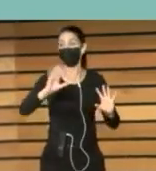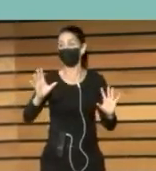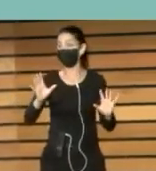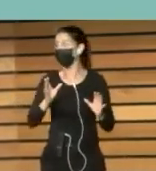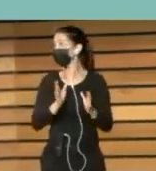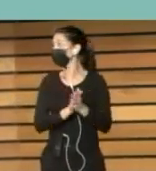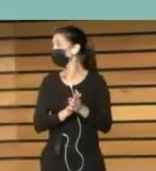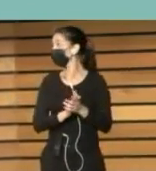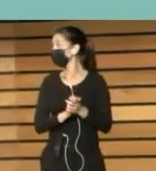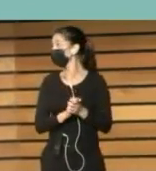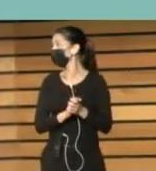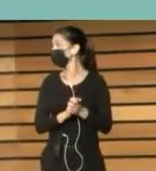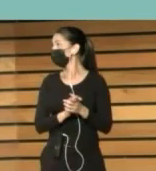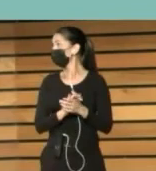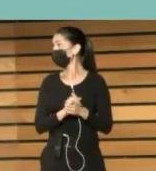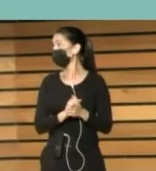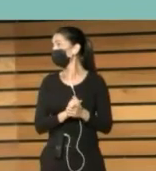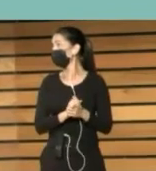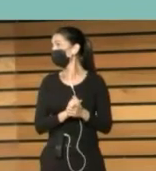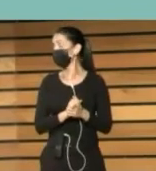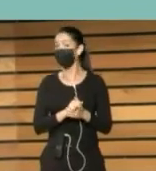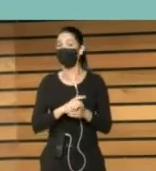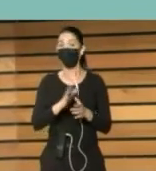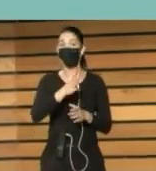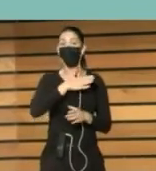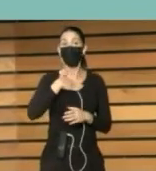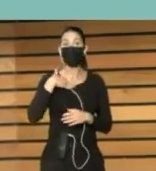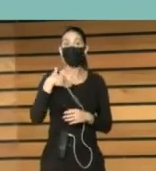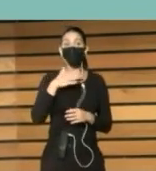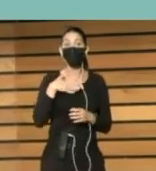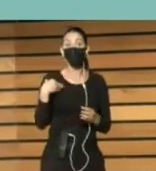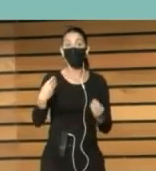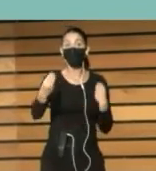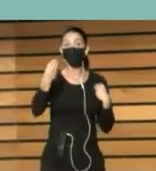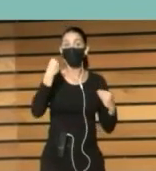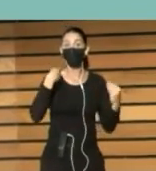si alguien Quiere hacer alguna Pregunta